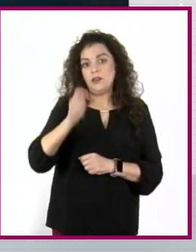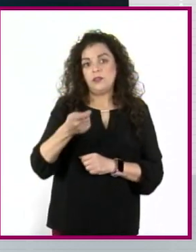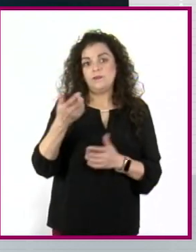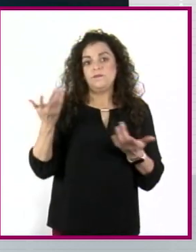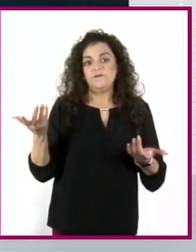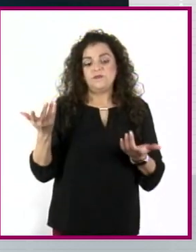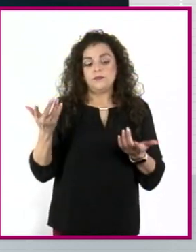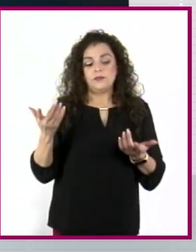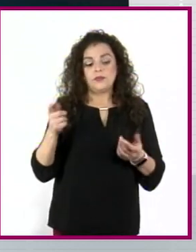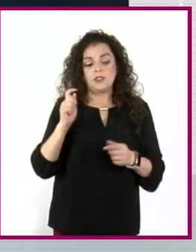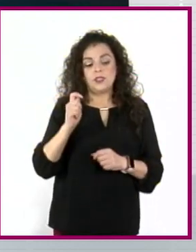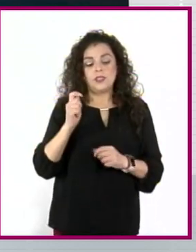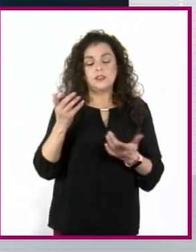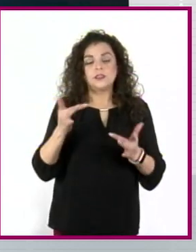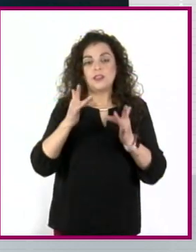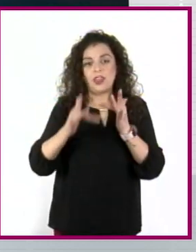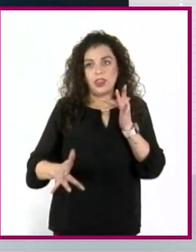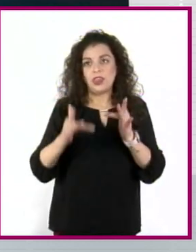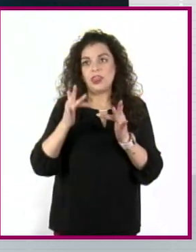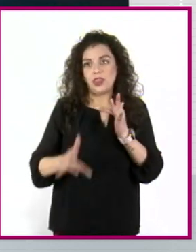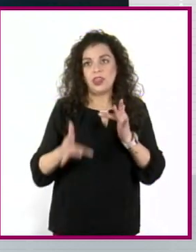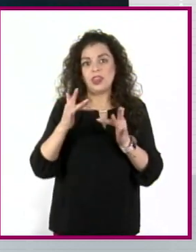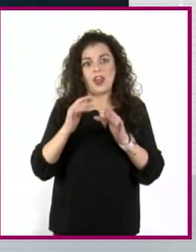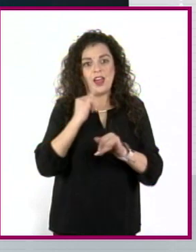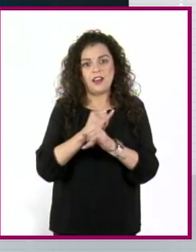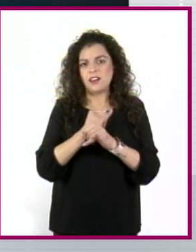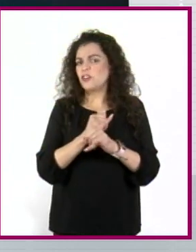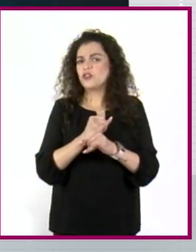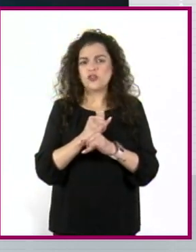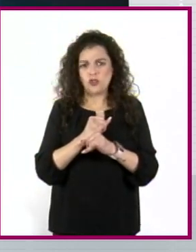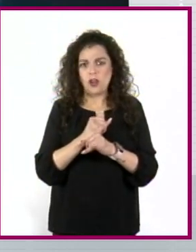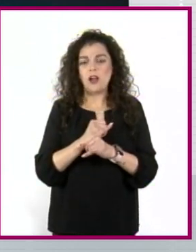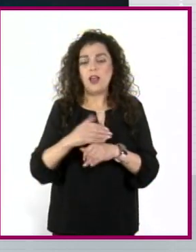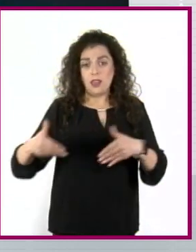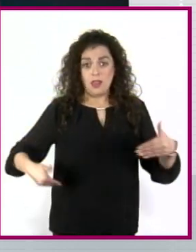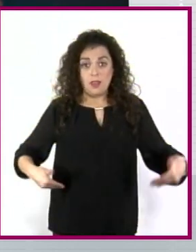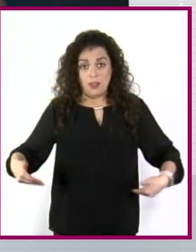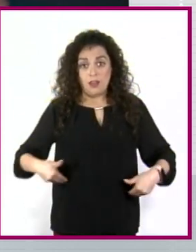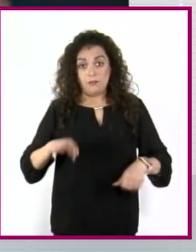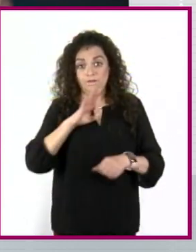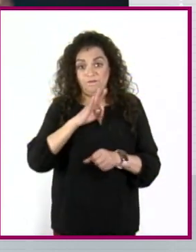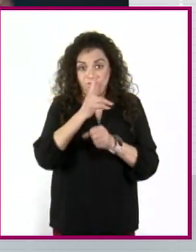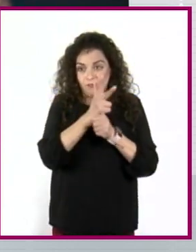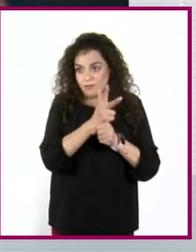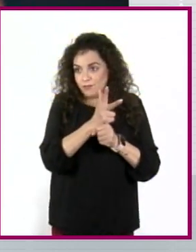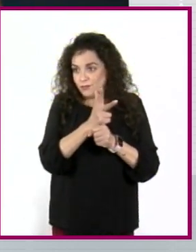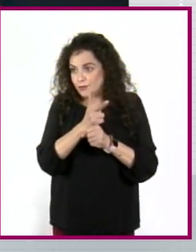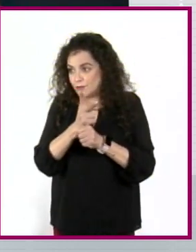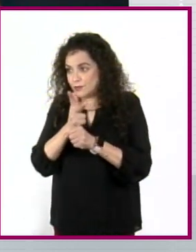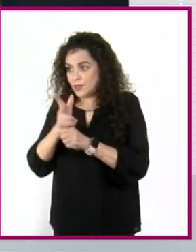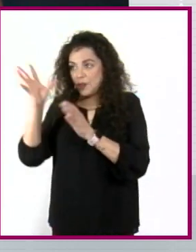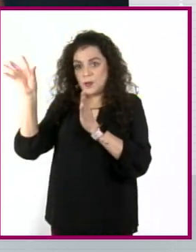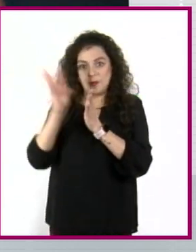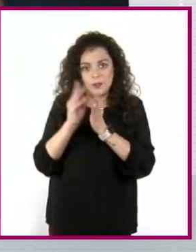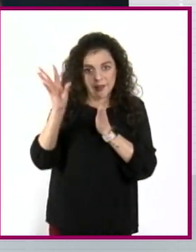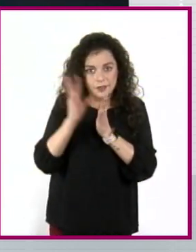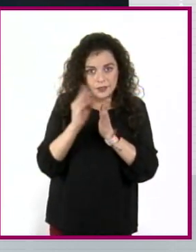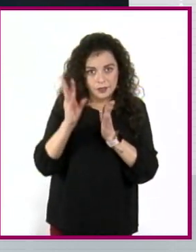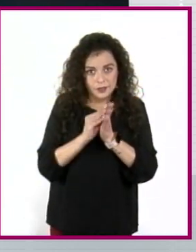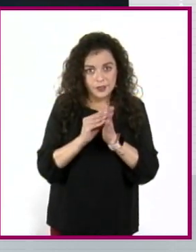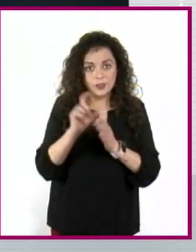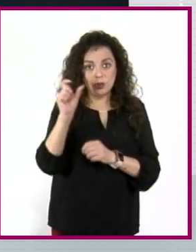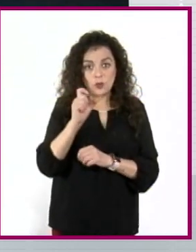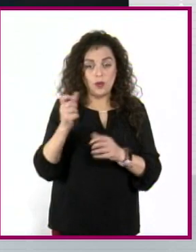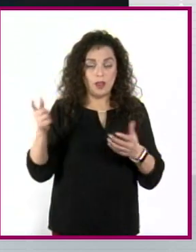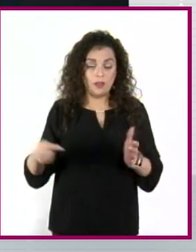conectividad, ¿no? Si grabamos, la obra es más factible que a la hora de presentar esta lectura